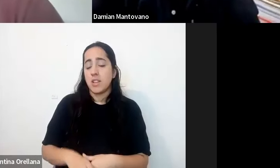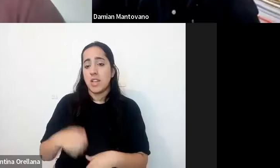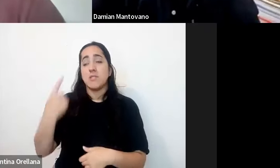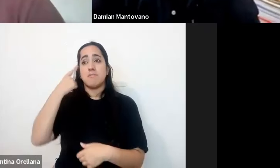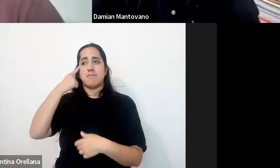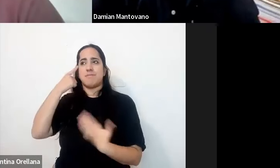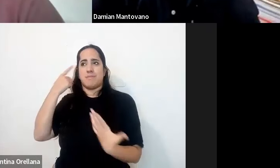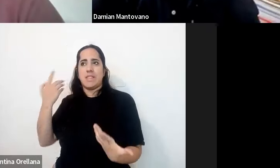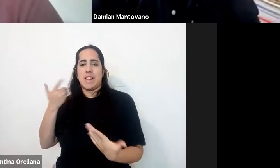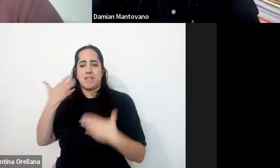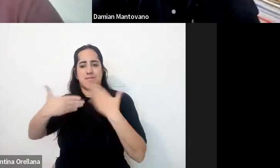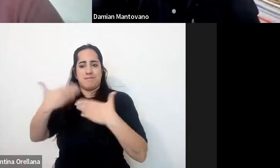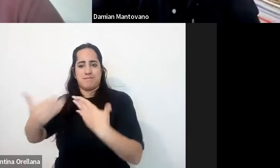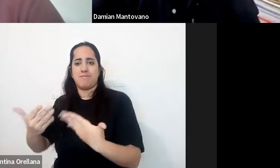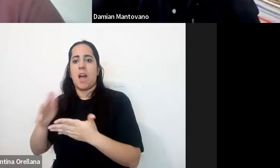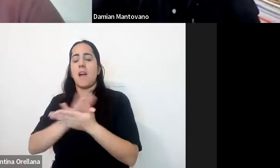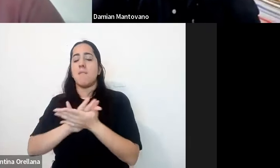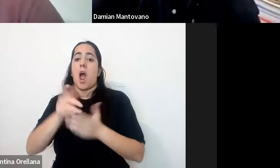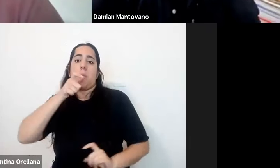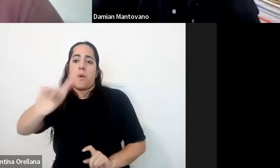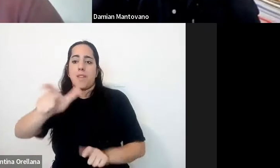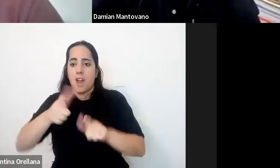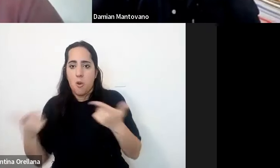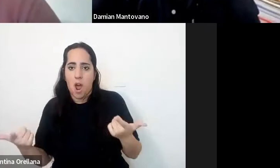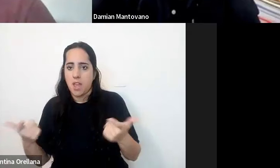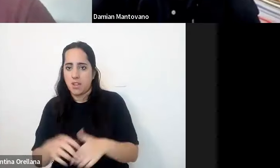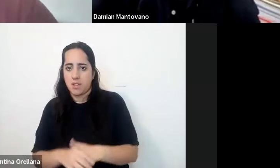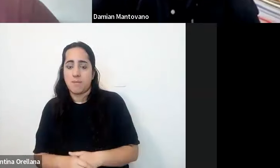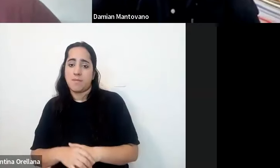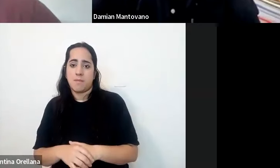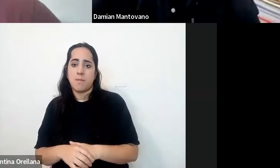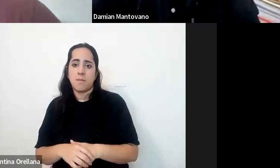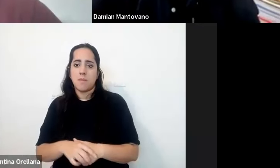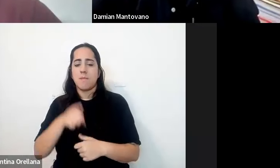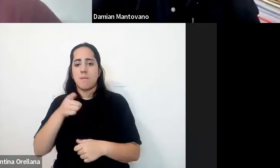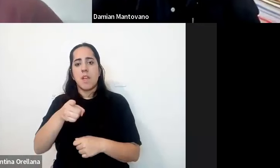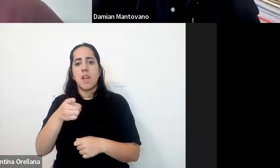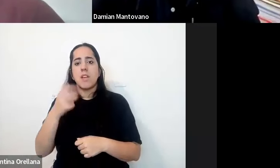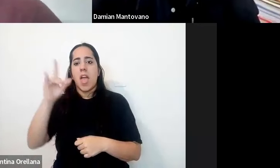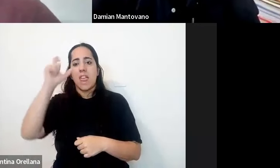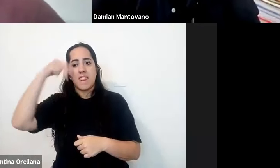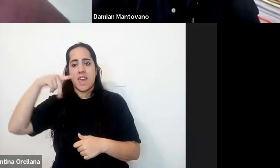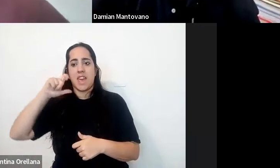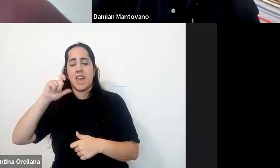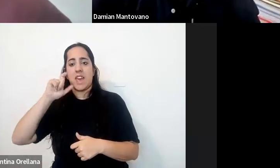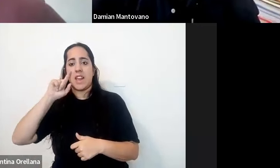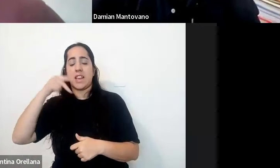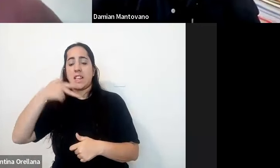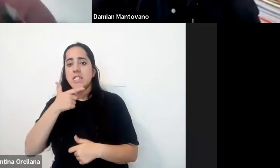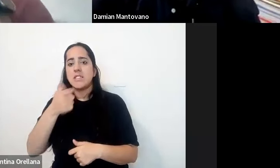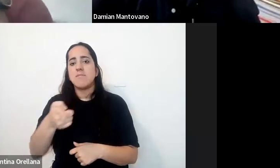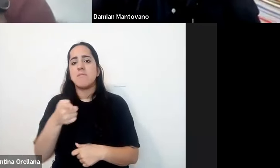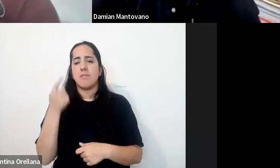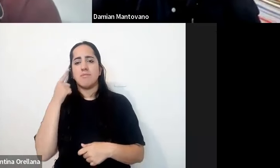afrontar pero que no no tenemos respuestas principalmente de acuerdo con lo que decía Denise no frente